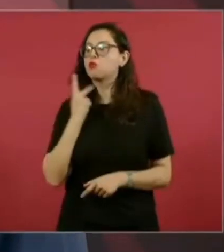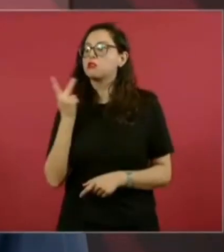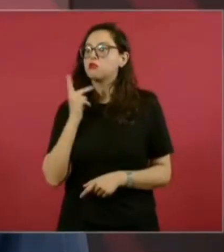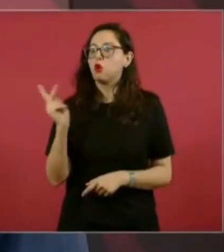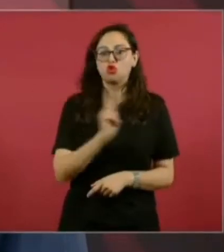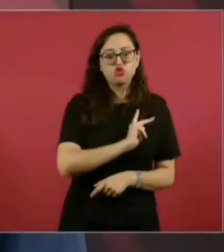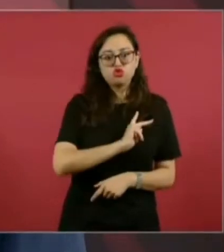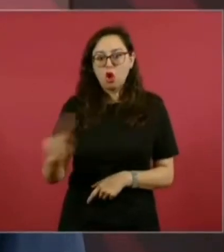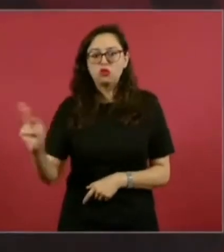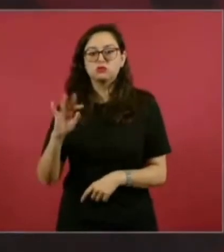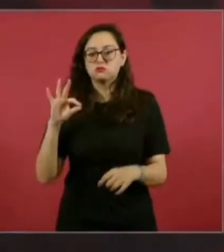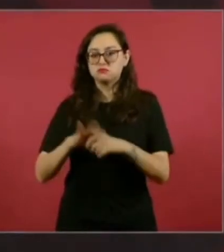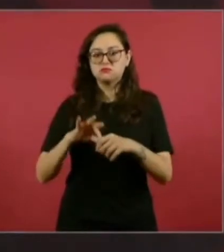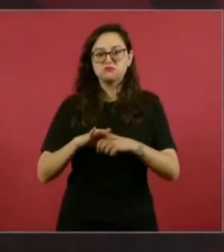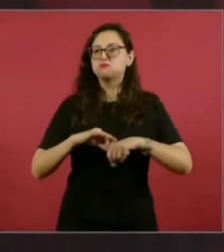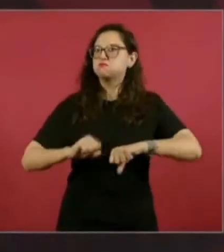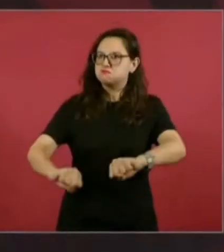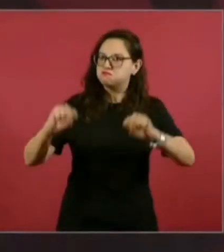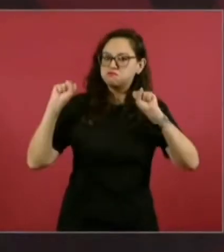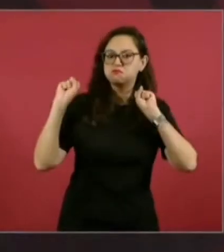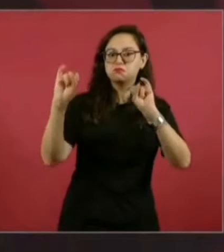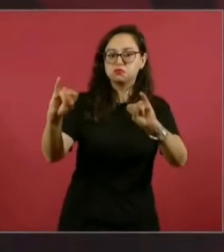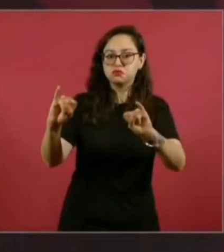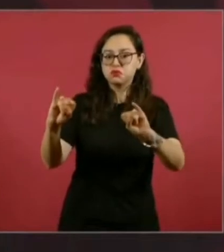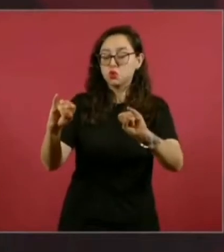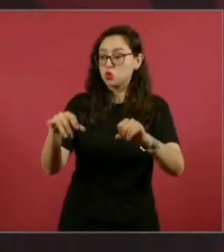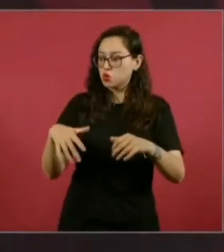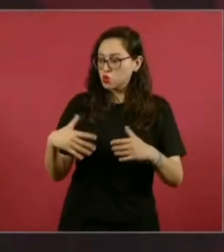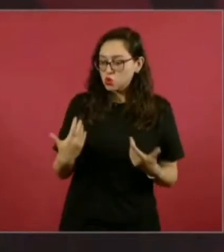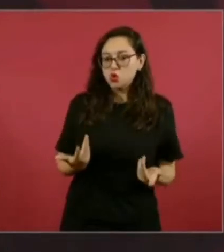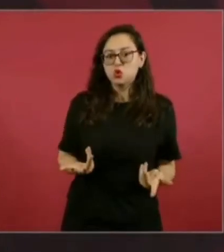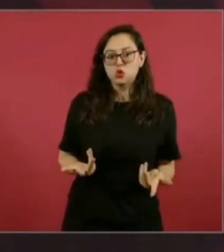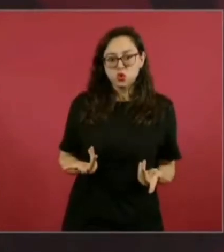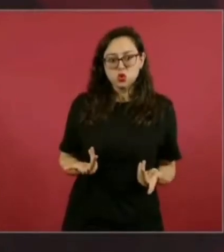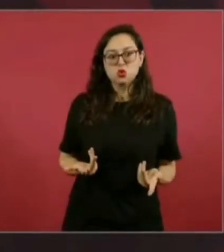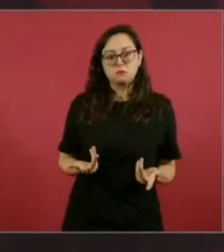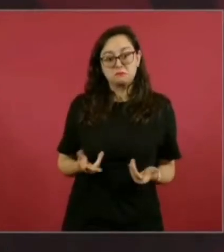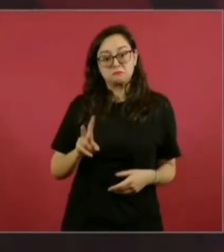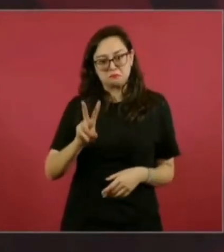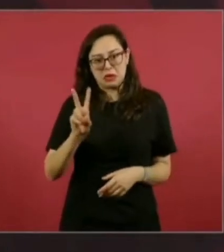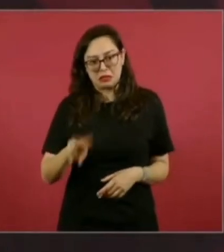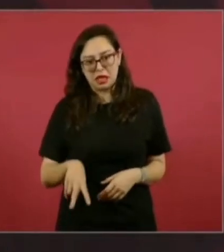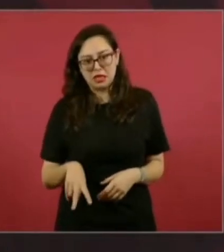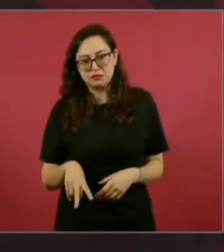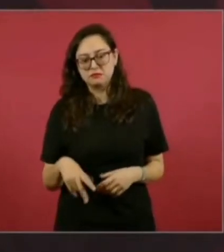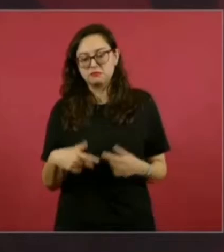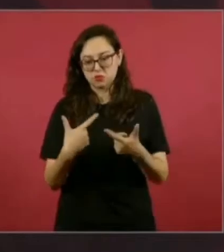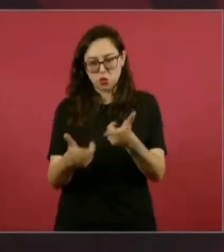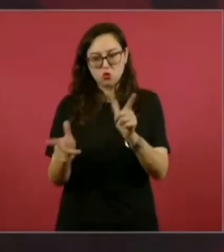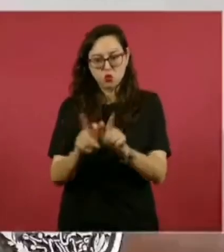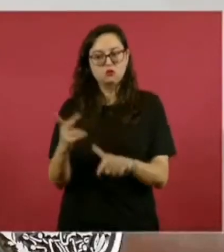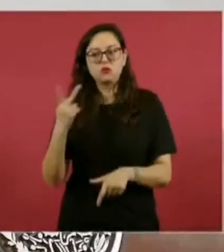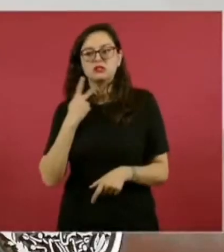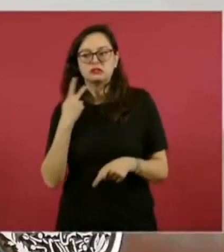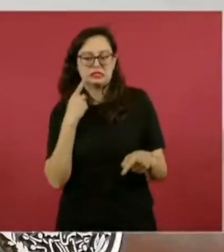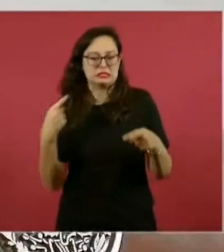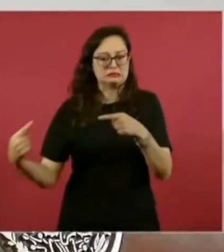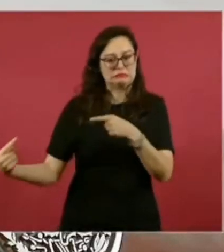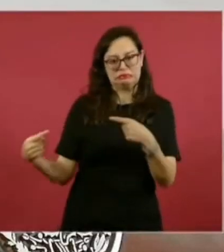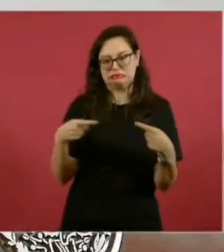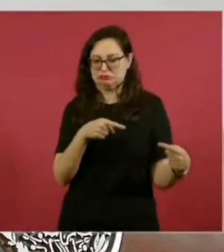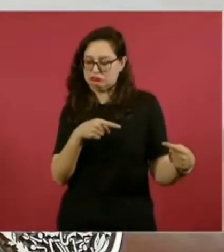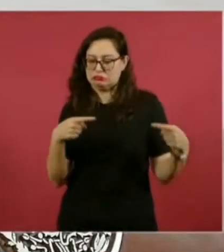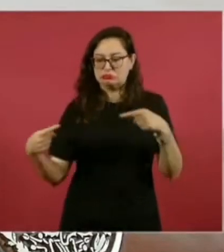Es, creo yo, notorio de que tenemos diferencias, pero fíjense cómo